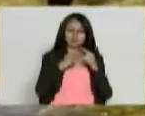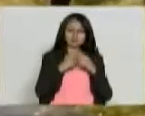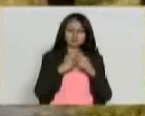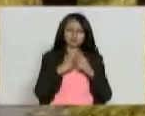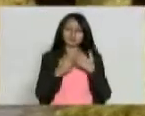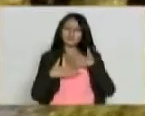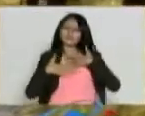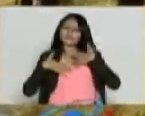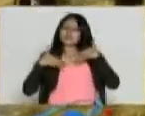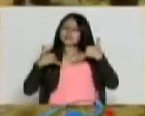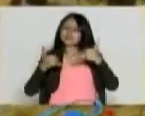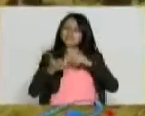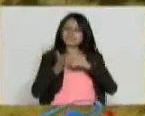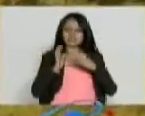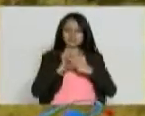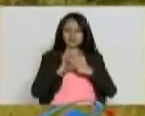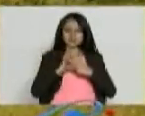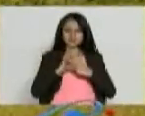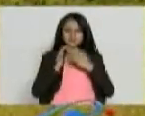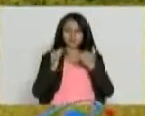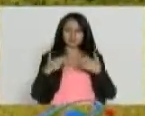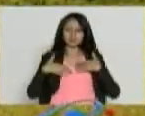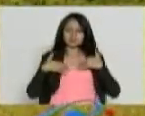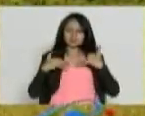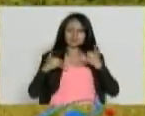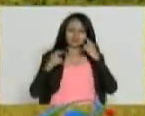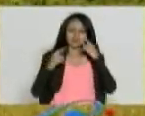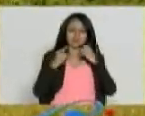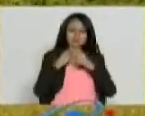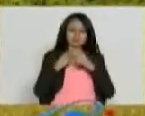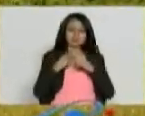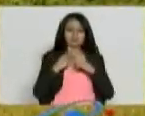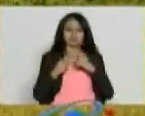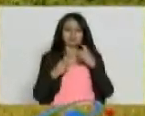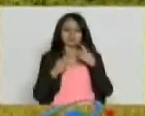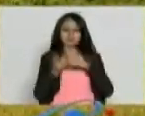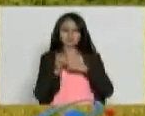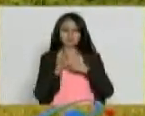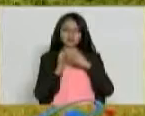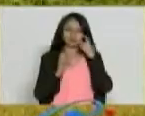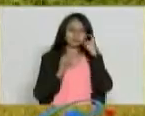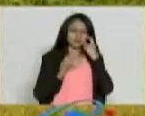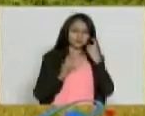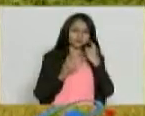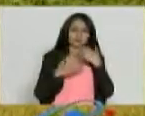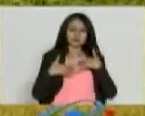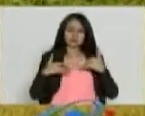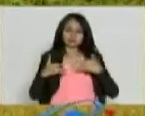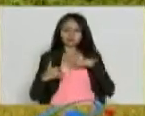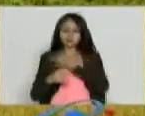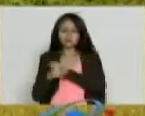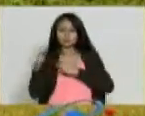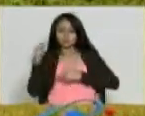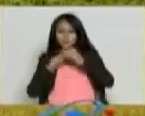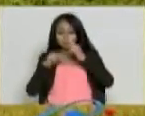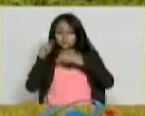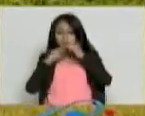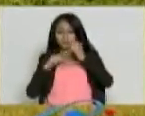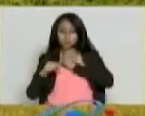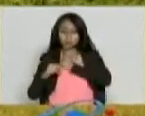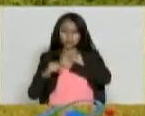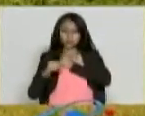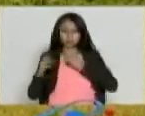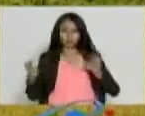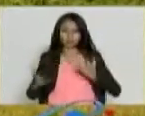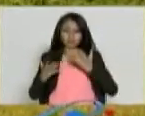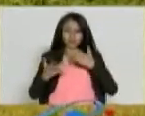la felicidad en tu vida. La felicidad no es propiamente una meta que se busca, la felicidad es el camino. Somos los arquitectos de nuestra propia vida. Tenemos